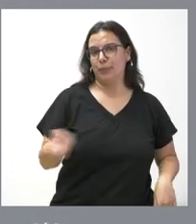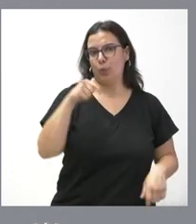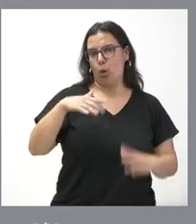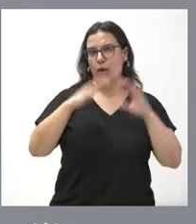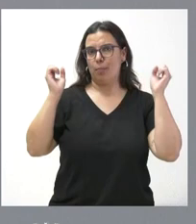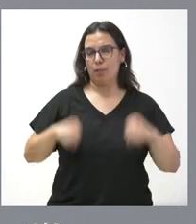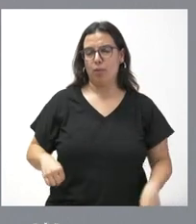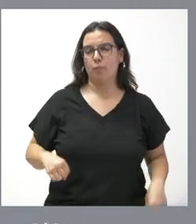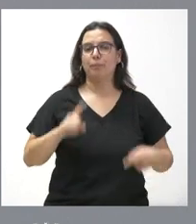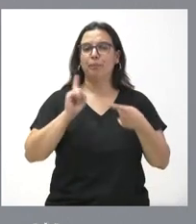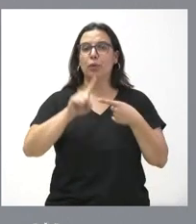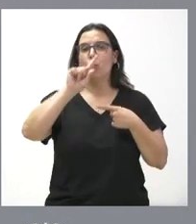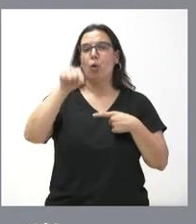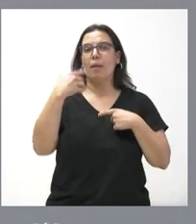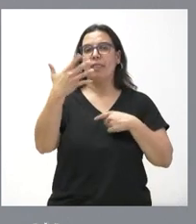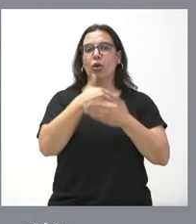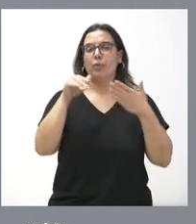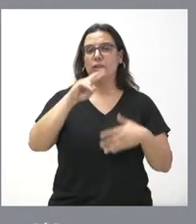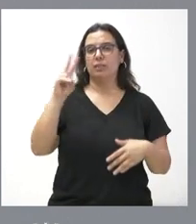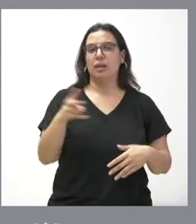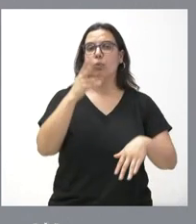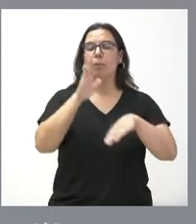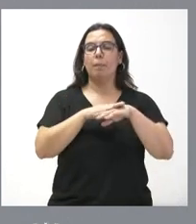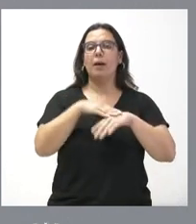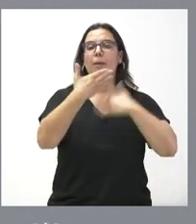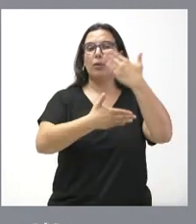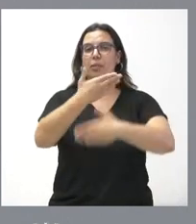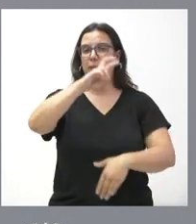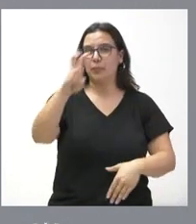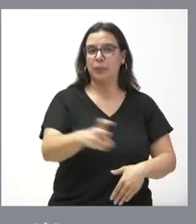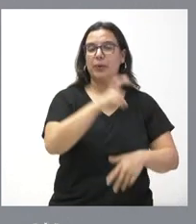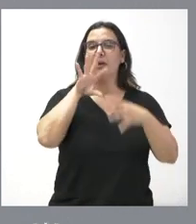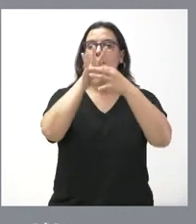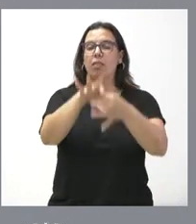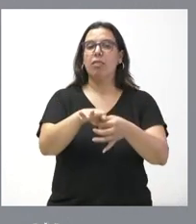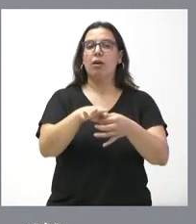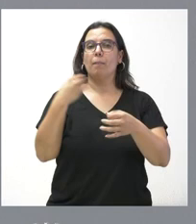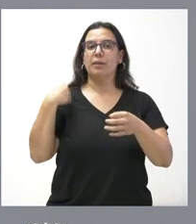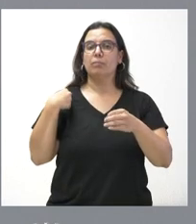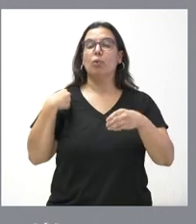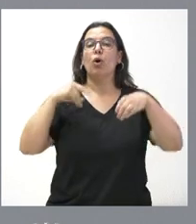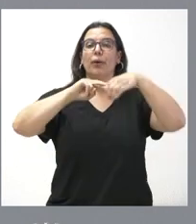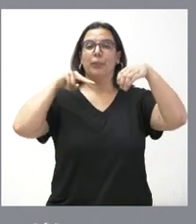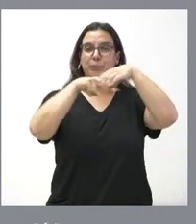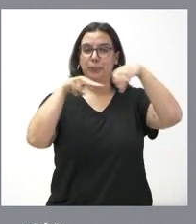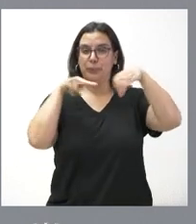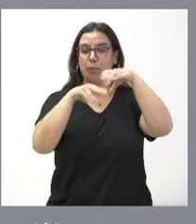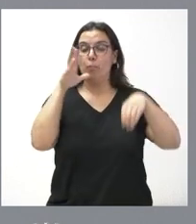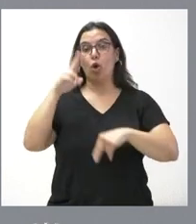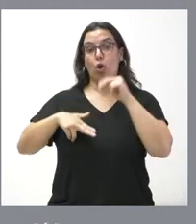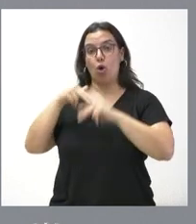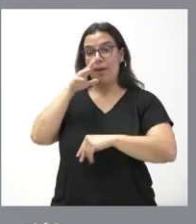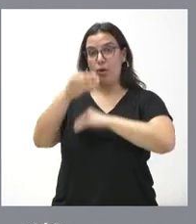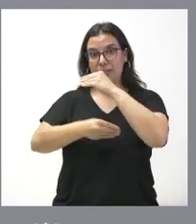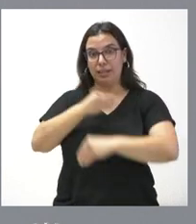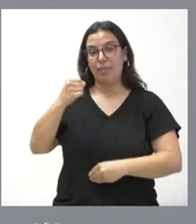mañana. 1,5 millones de euros para diversos procedimientos en relación con el acelerador lineal por las obras que se desarrollan